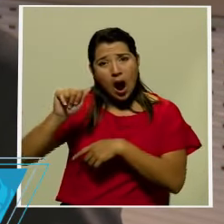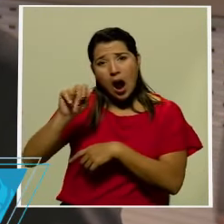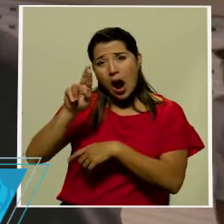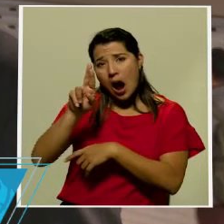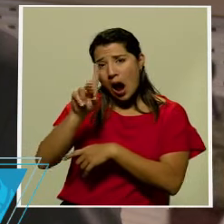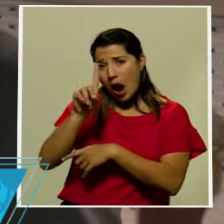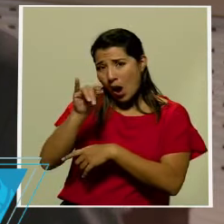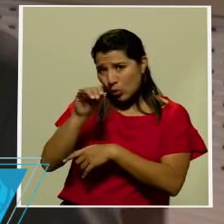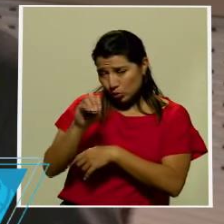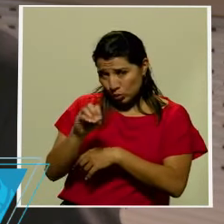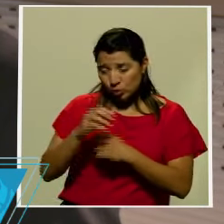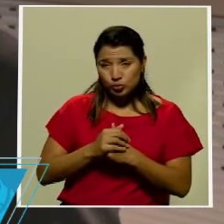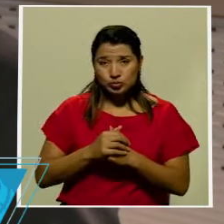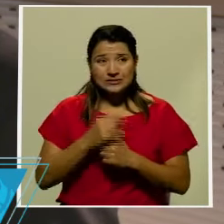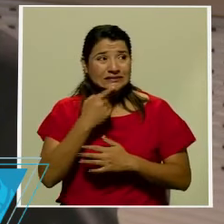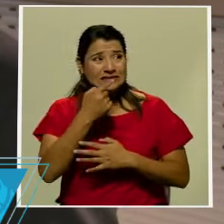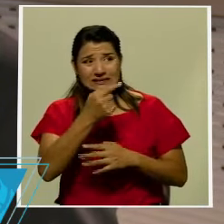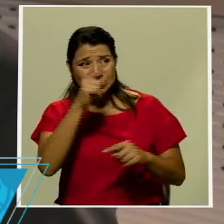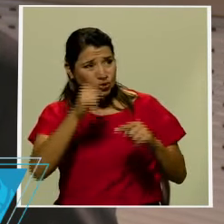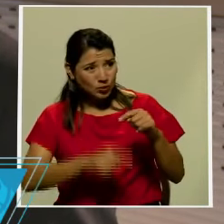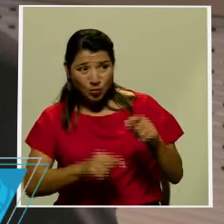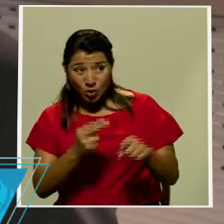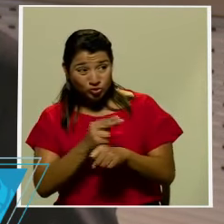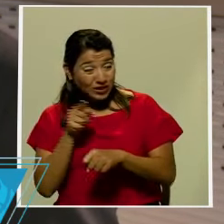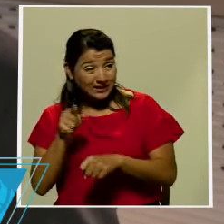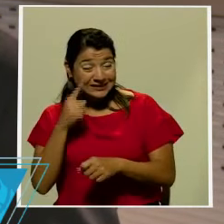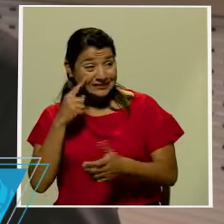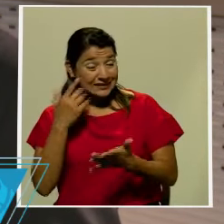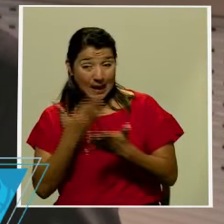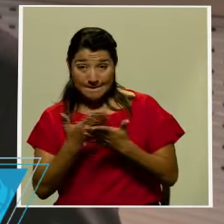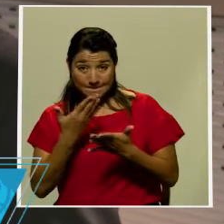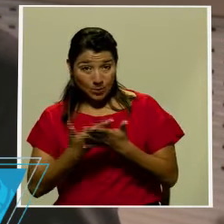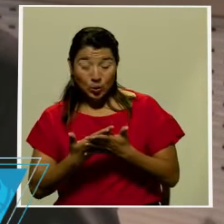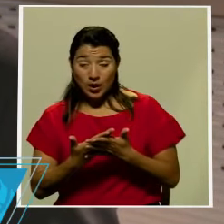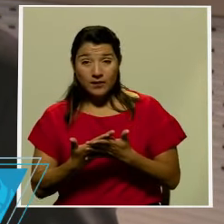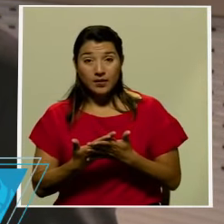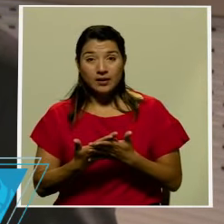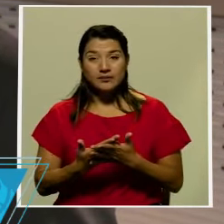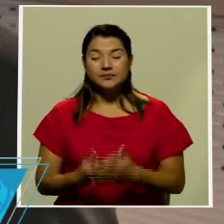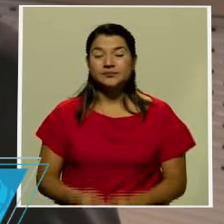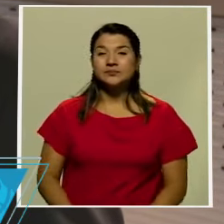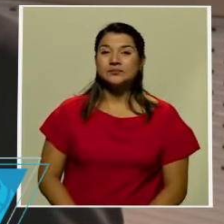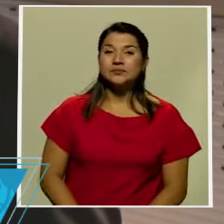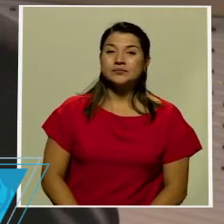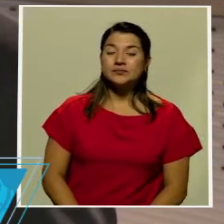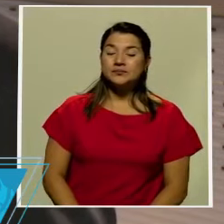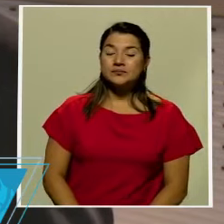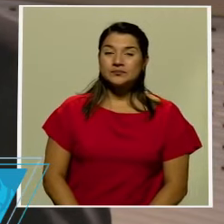también se ordena que no se podría utilizar de esa manera cómo se explica la parte jurídica